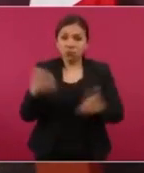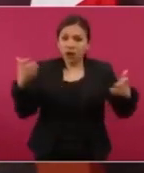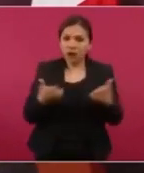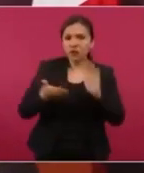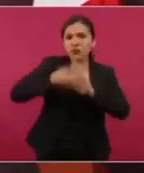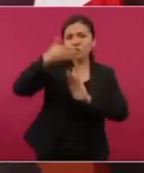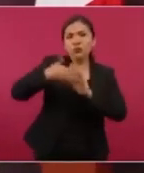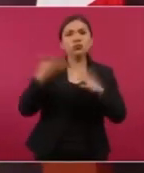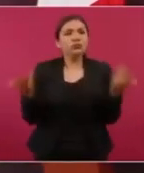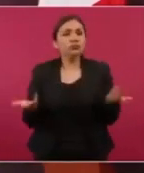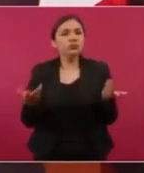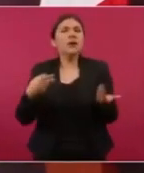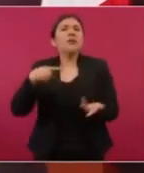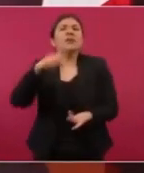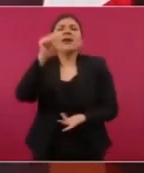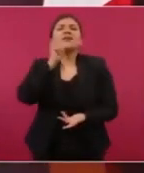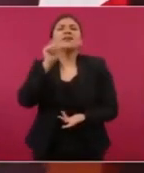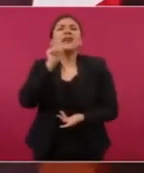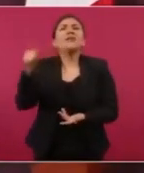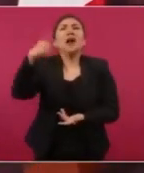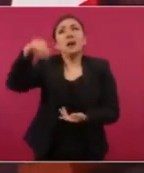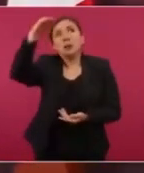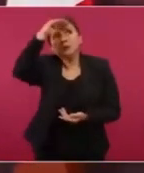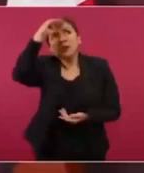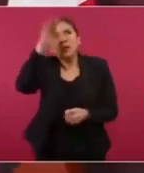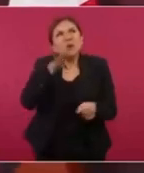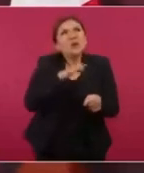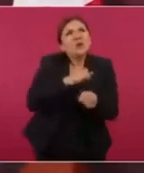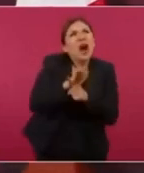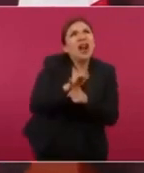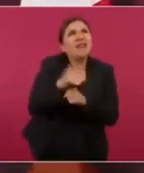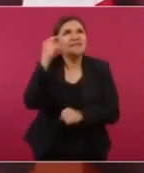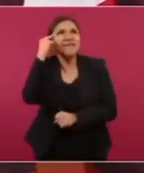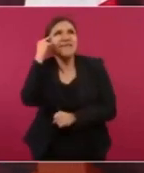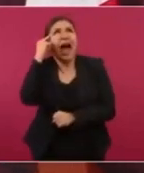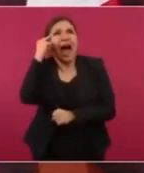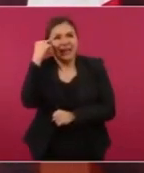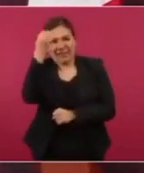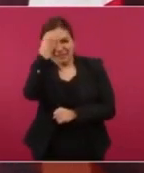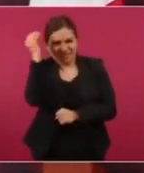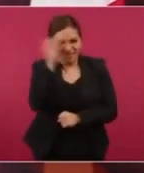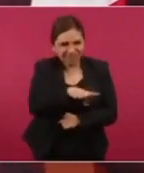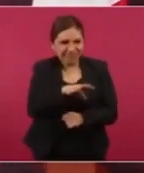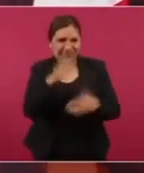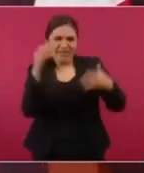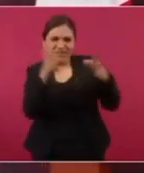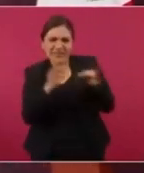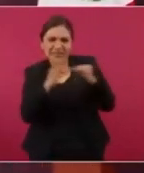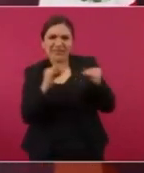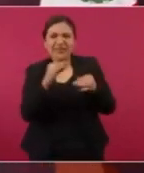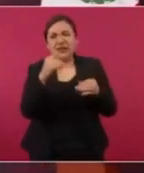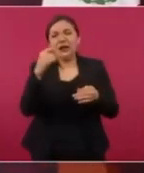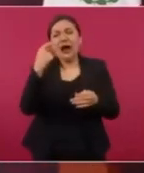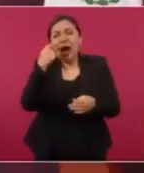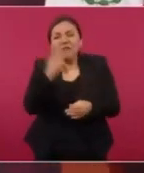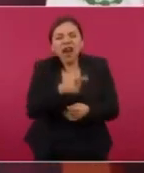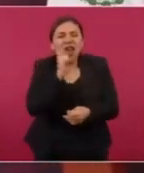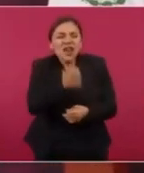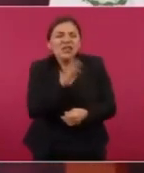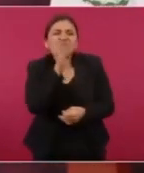a buscar siempre en el Huacal